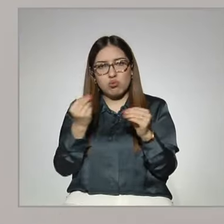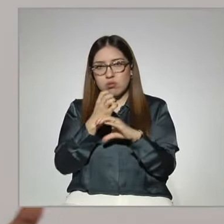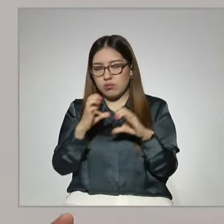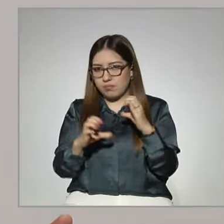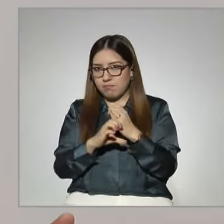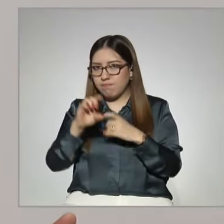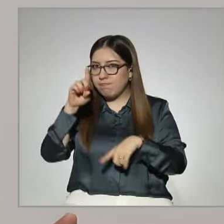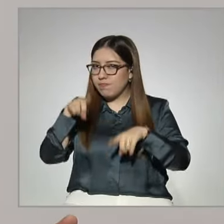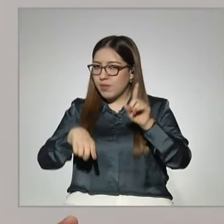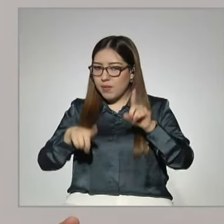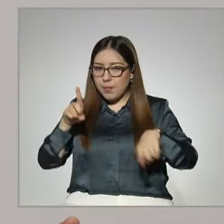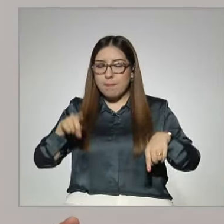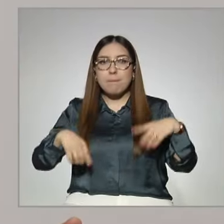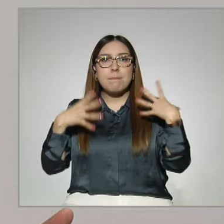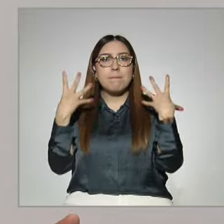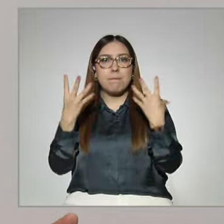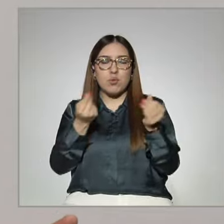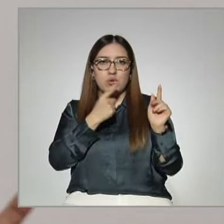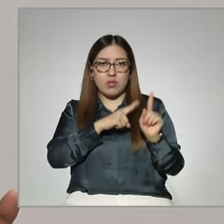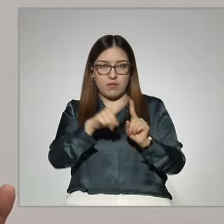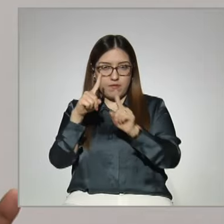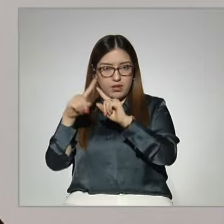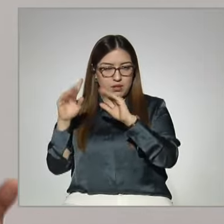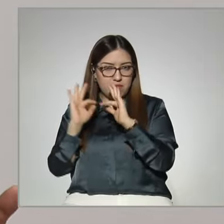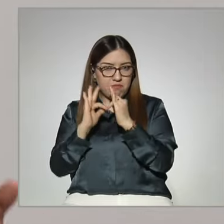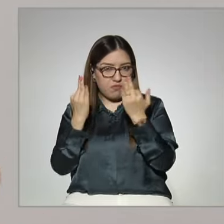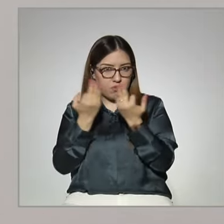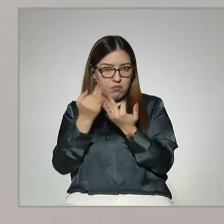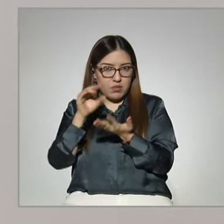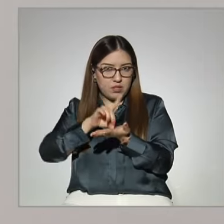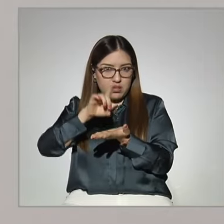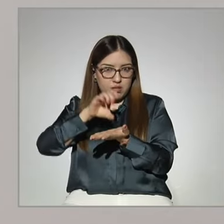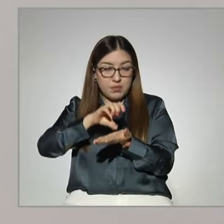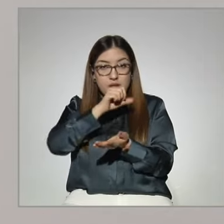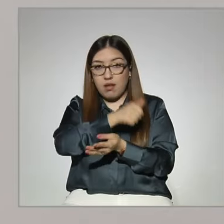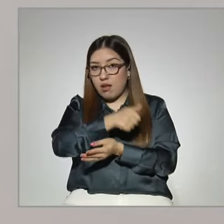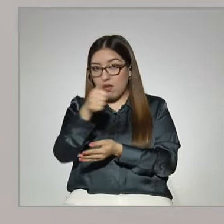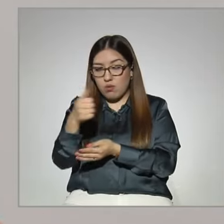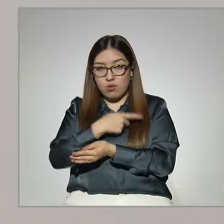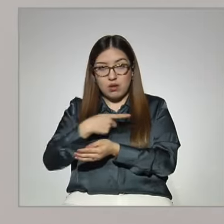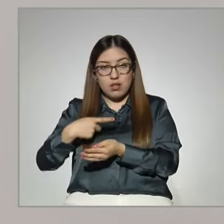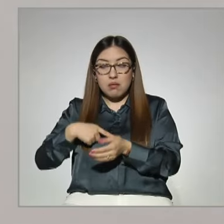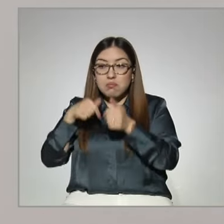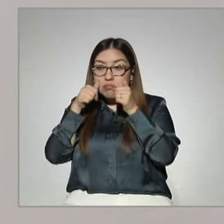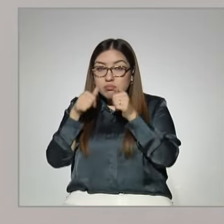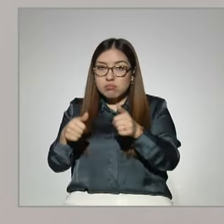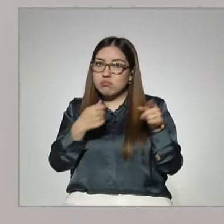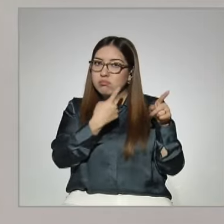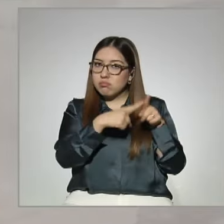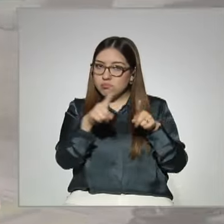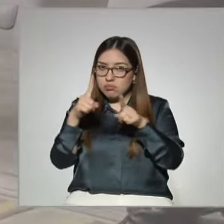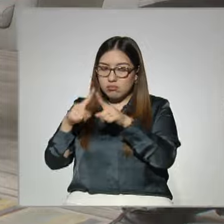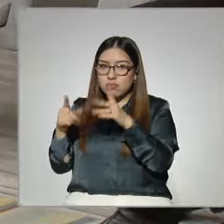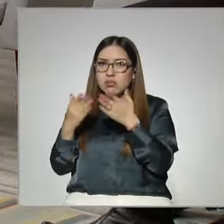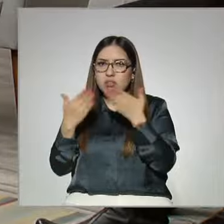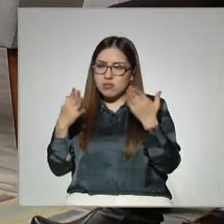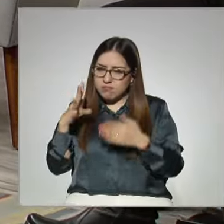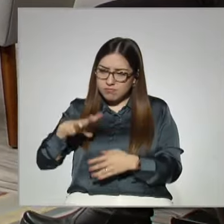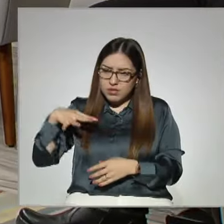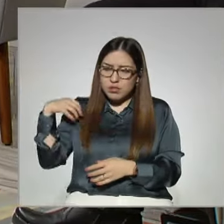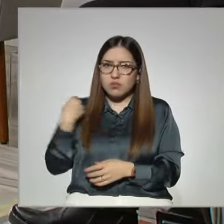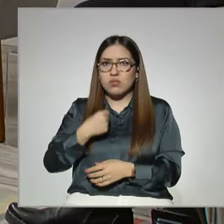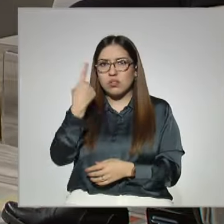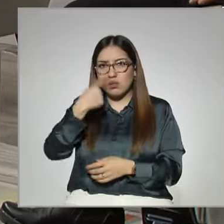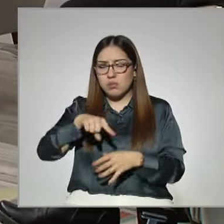dependen, hay muchos tipos de discapacidad y cada una se tiene que atender de manera diferente. Y estamos haciendo el esfuerzo por poder cubrir